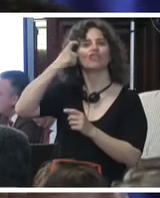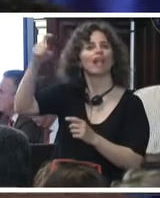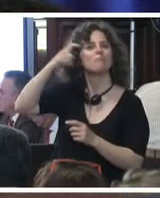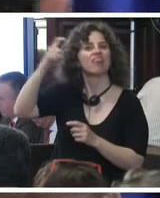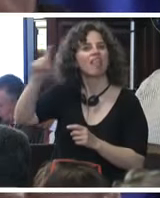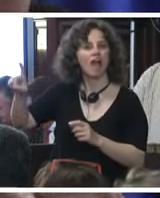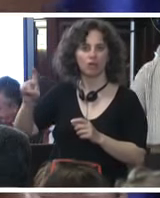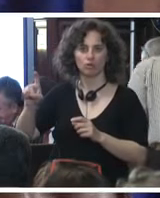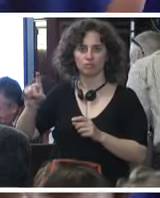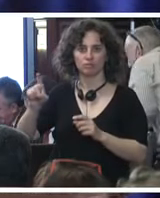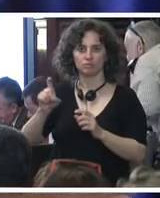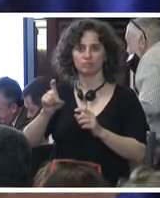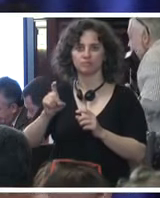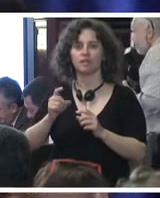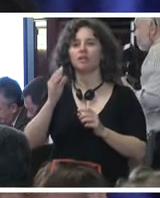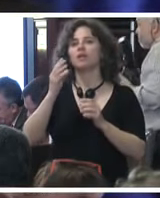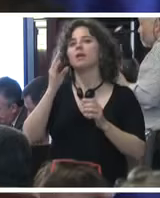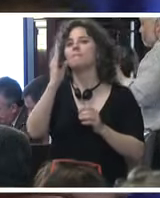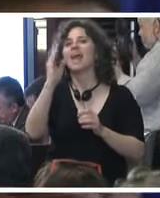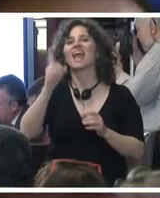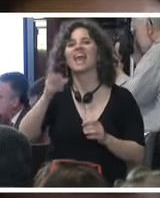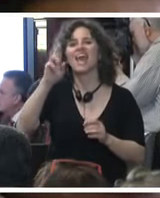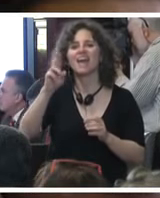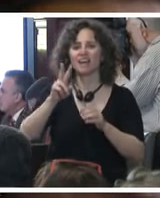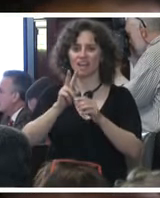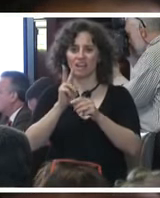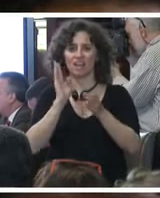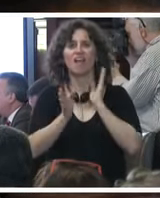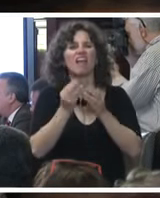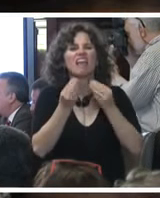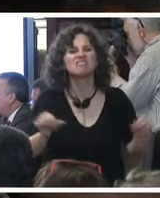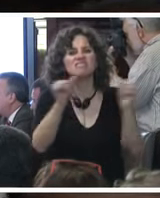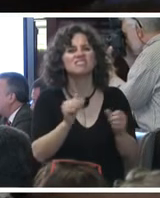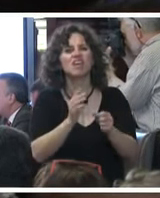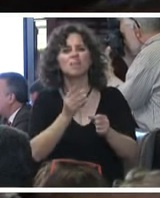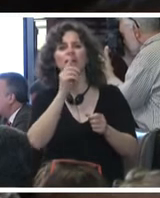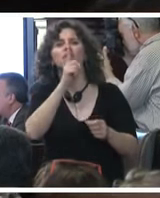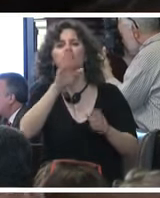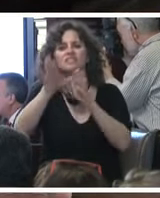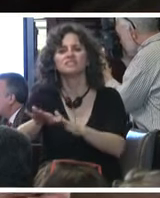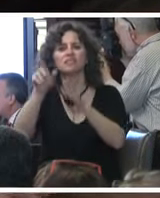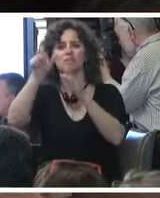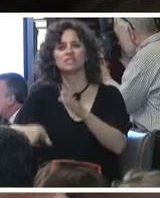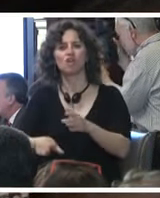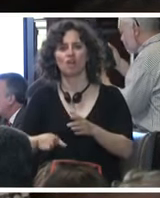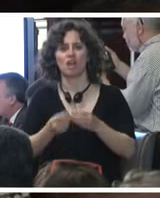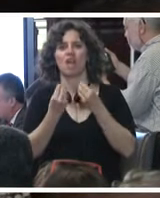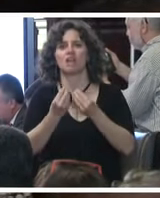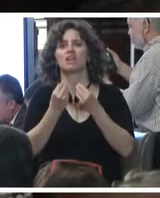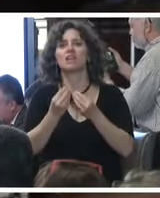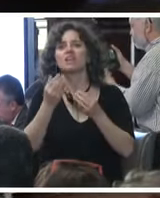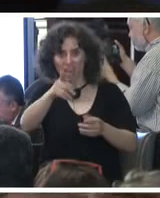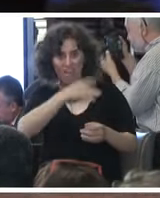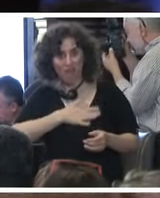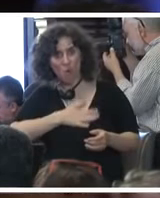Procurador de la PGR, ¿qué es lo que has hecho para callar a este señor? ¿O qué? ¿Acaso estás de acuerdo